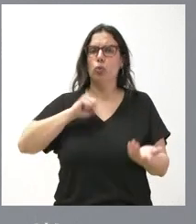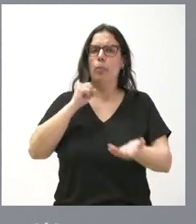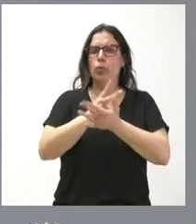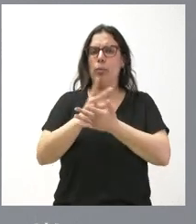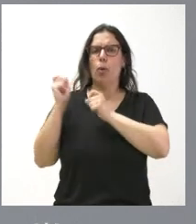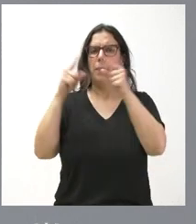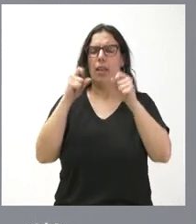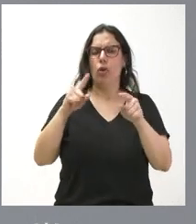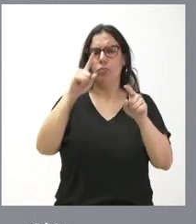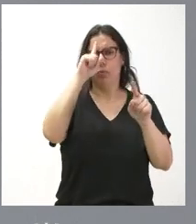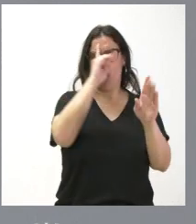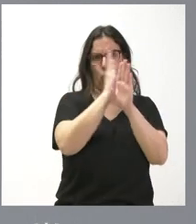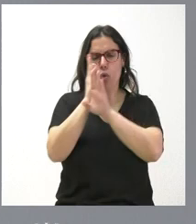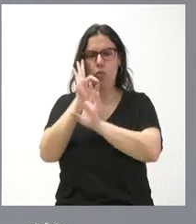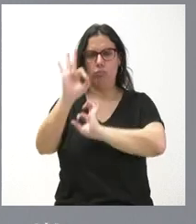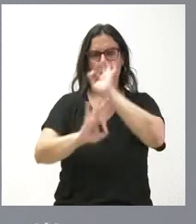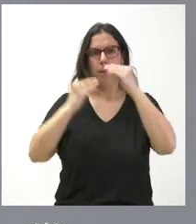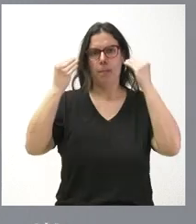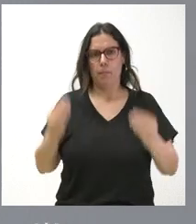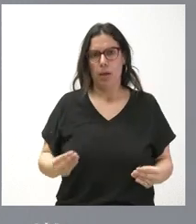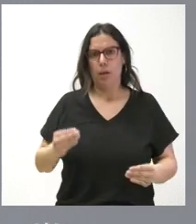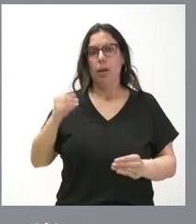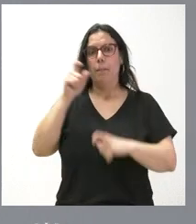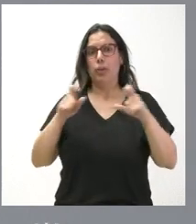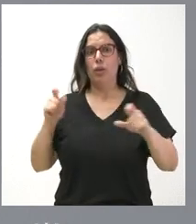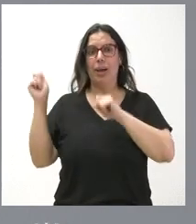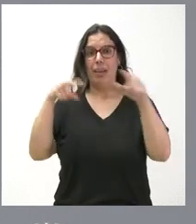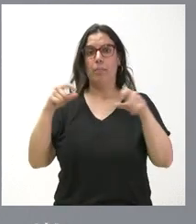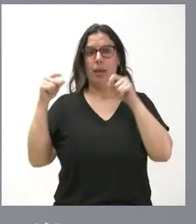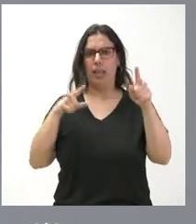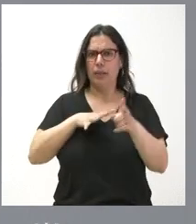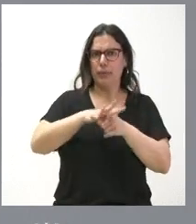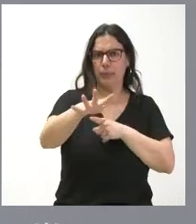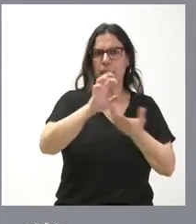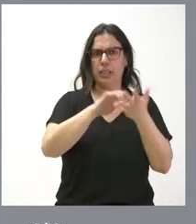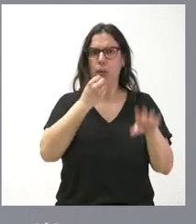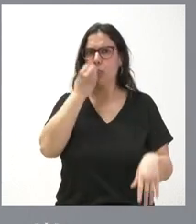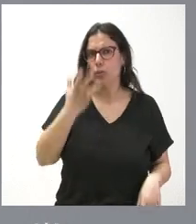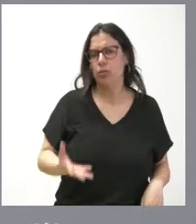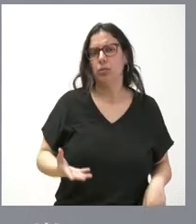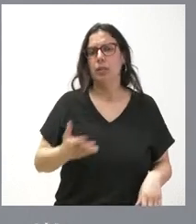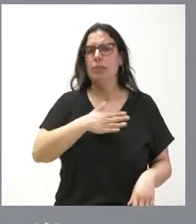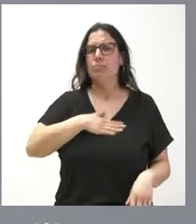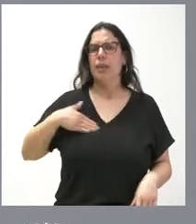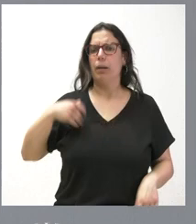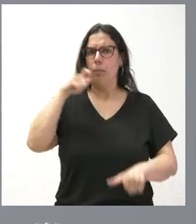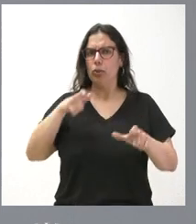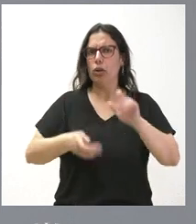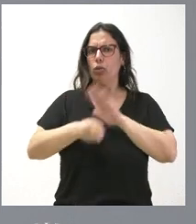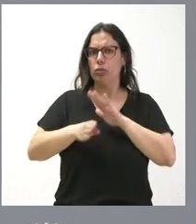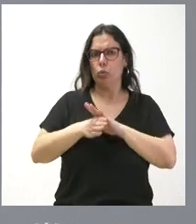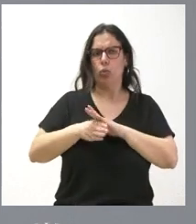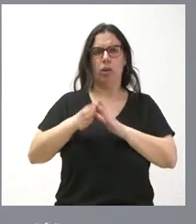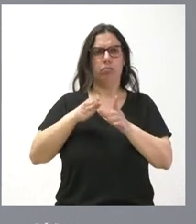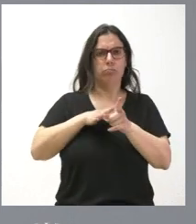ordenada. En Castilla y León los inmigrantes están aportando mucho a nuestra comunidad autónoma y queremos personas que sigan aportando, que